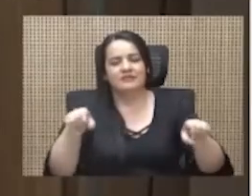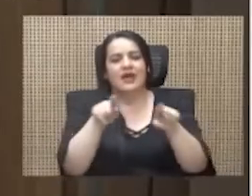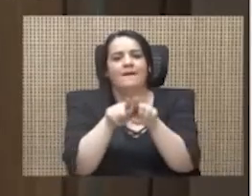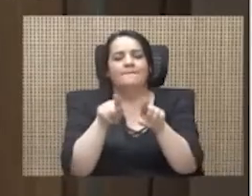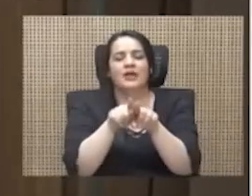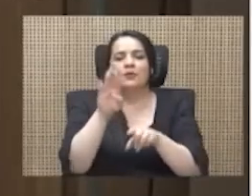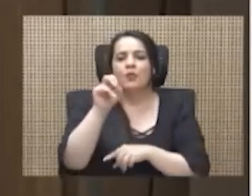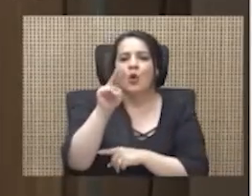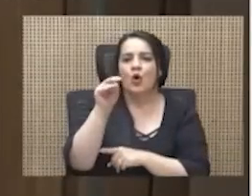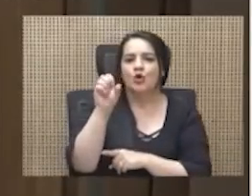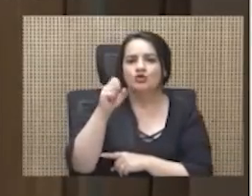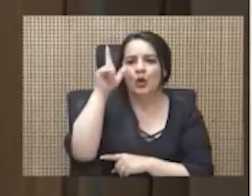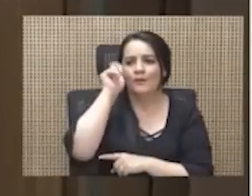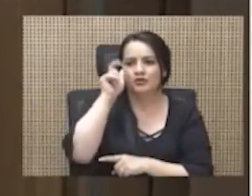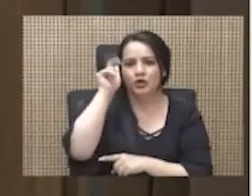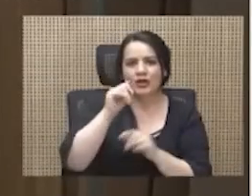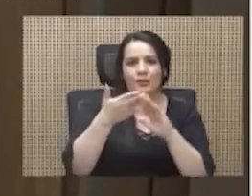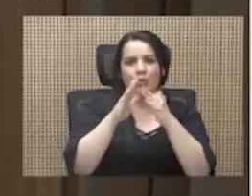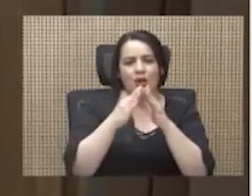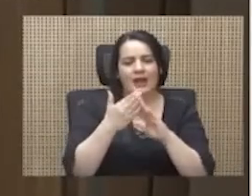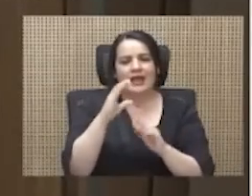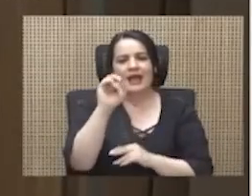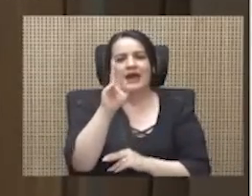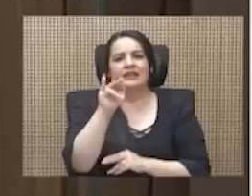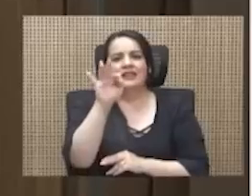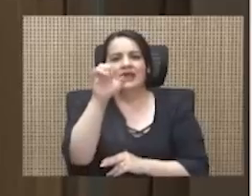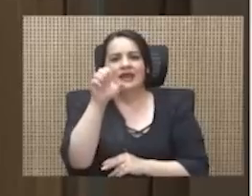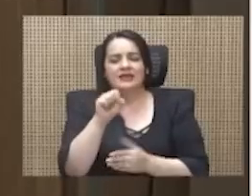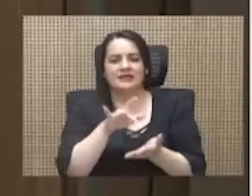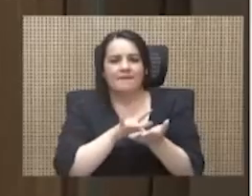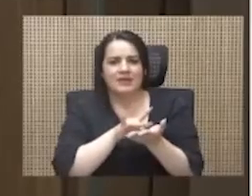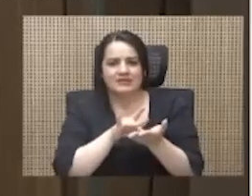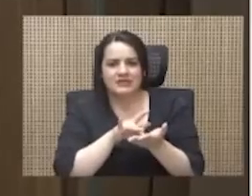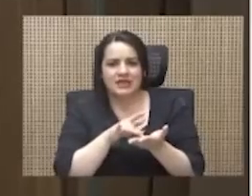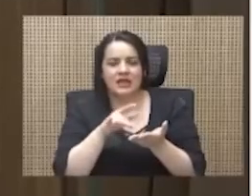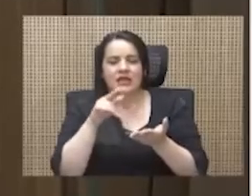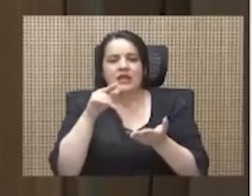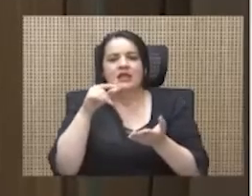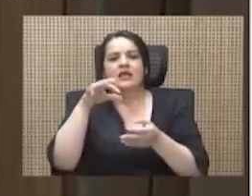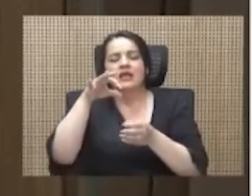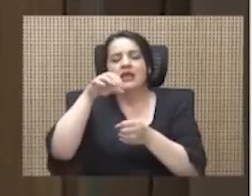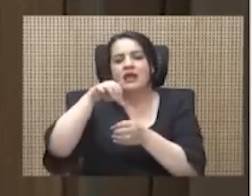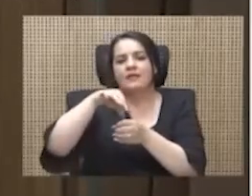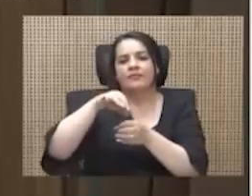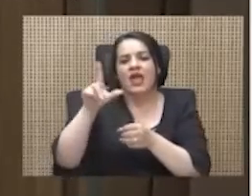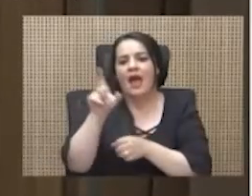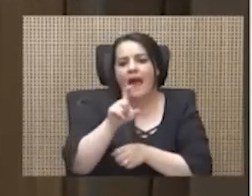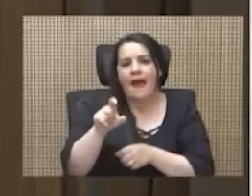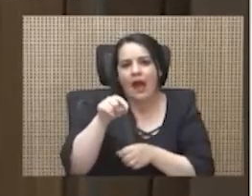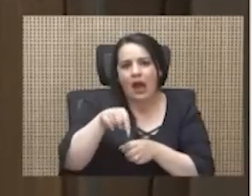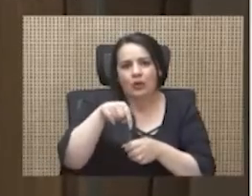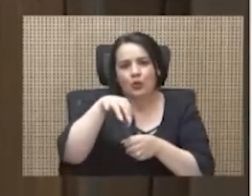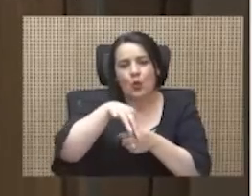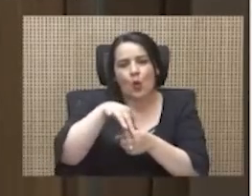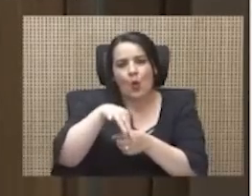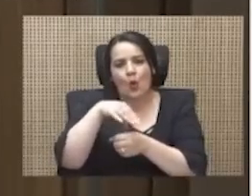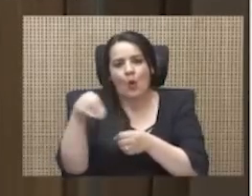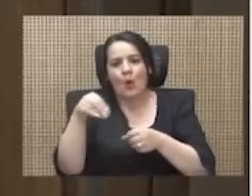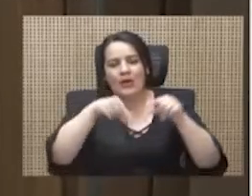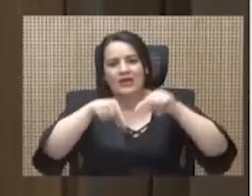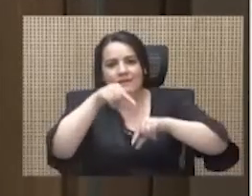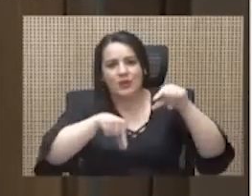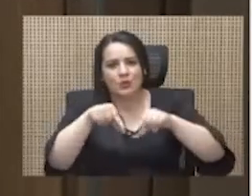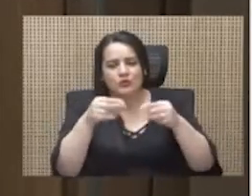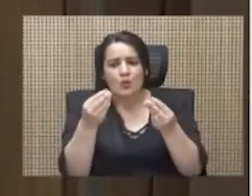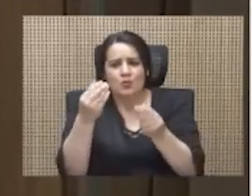los carteles de las medicinas y los agroquímicos, con jugosas ganancias para que los ricos sean cada vez más ricos. No